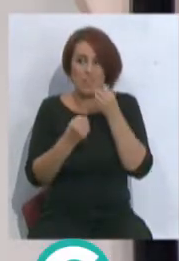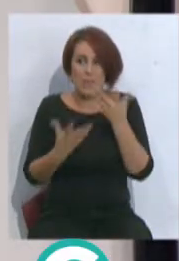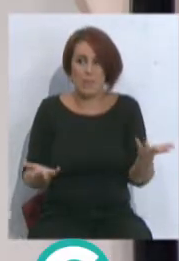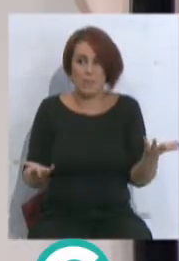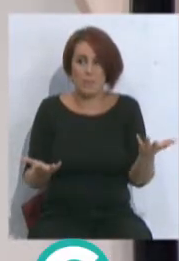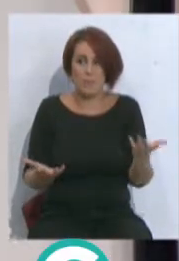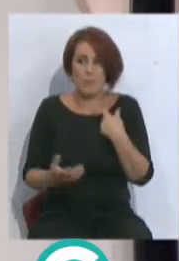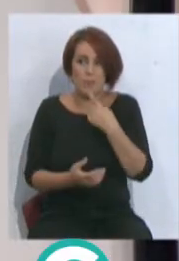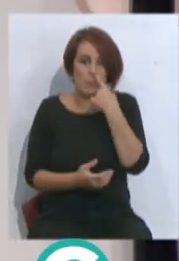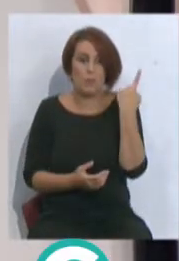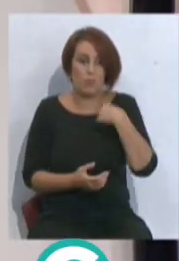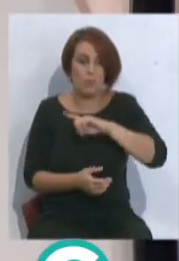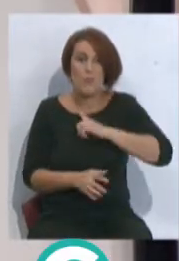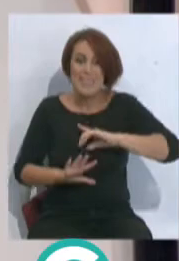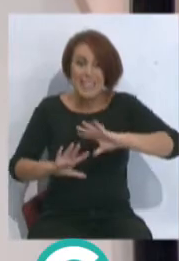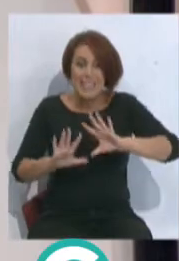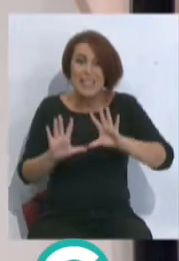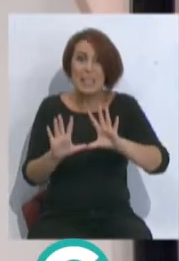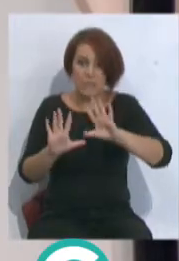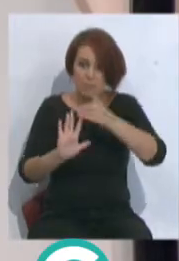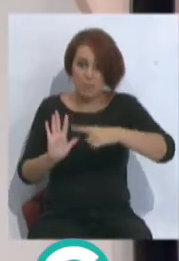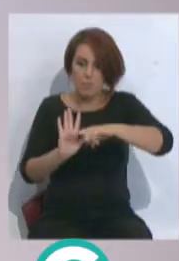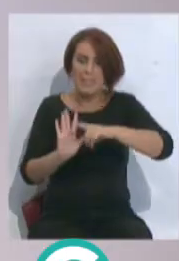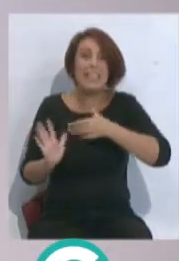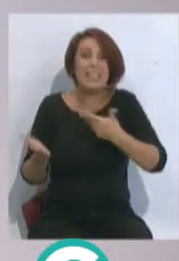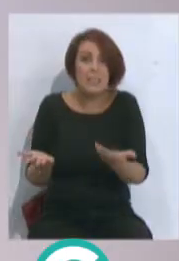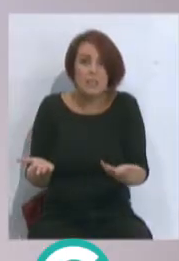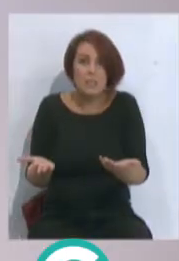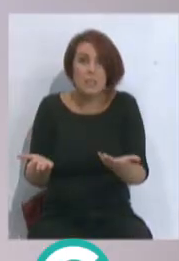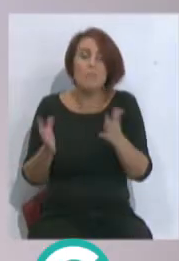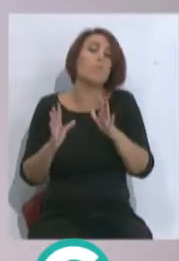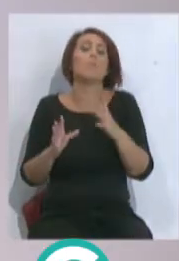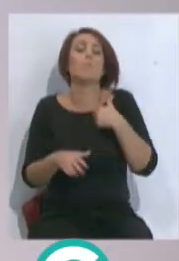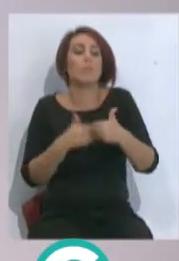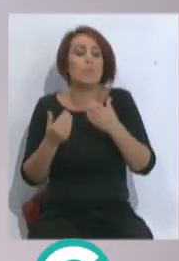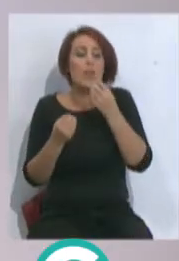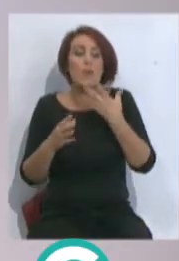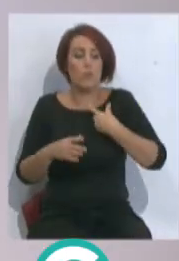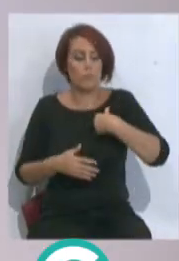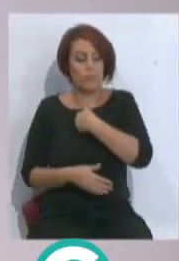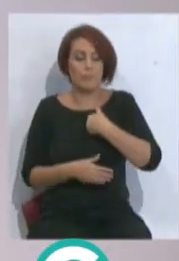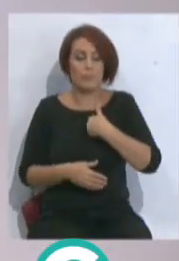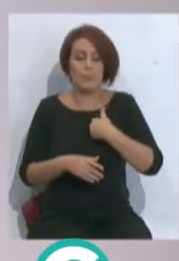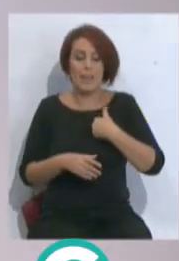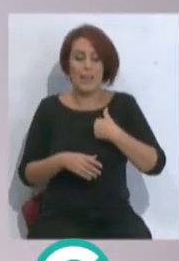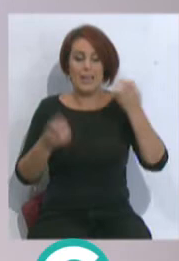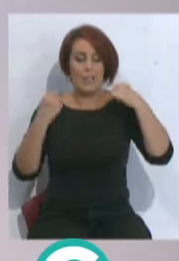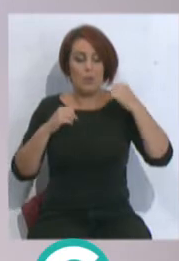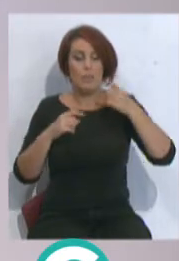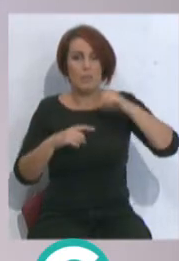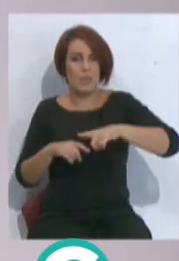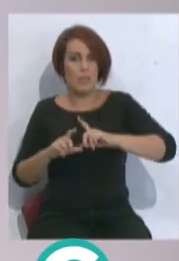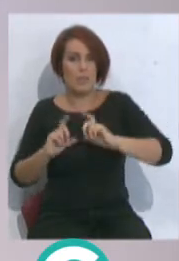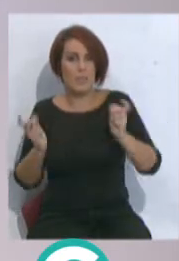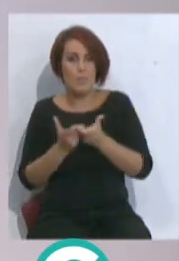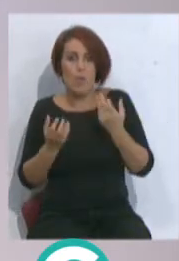ido bien. Fíjate, es que el año pasado quedamos décimo. ¿Qué quieres? Te ha ido bien, pero tú tienes que, como entrenador y como equipo, de crecer. Y